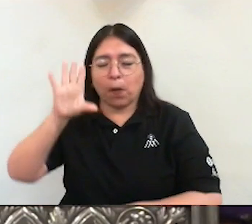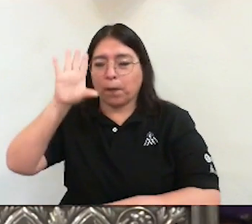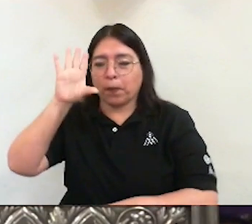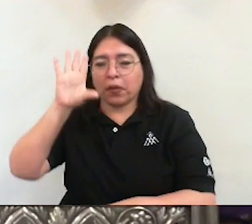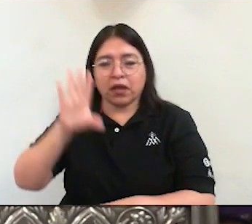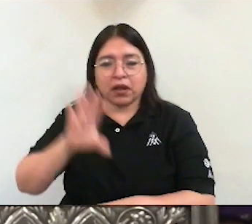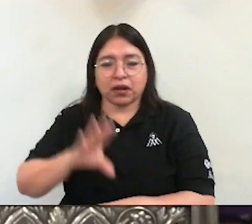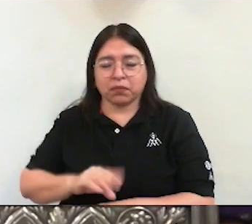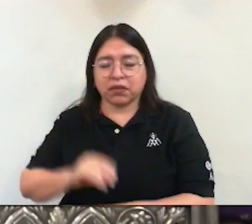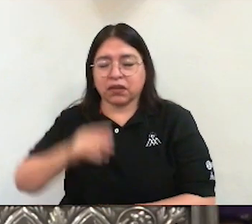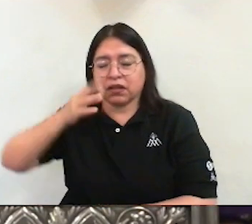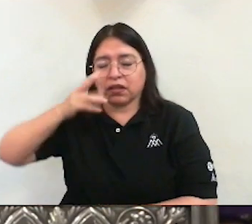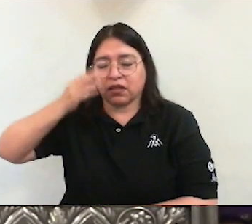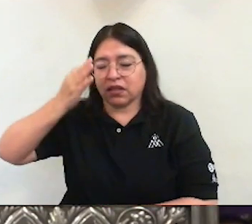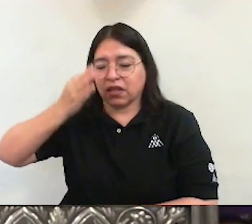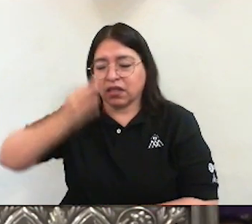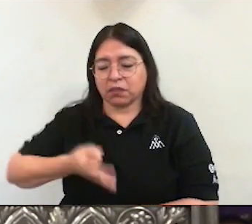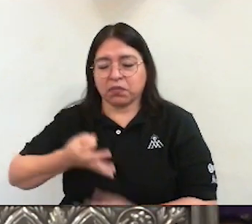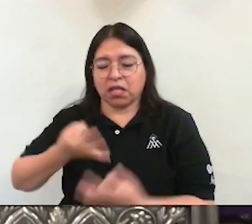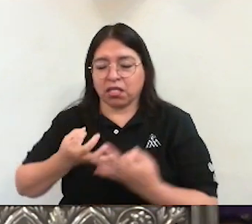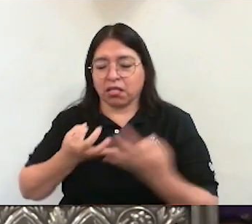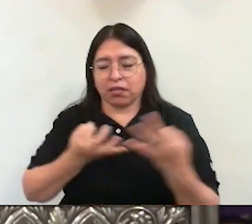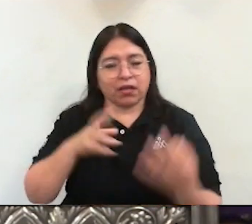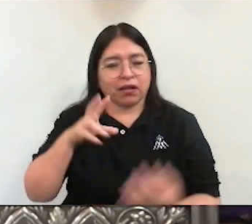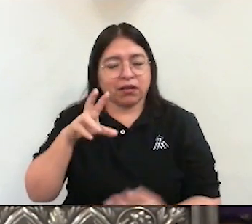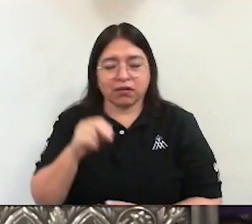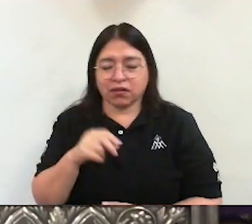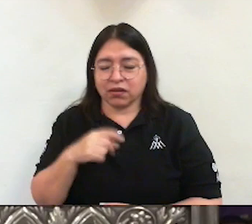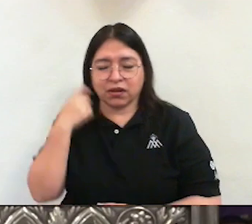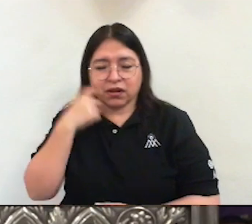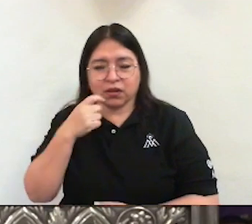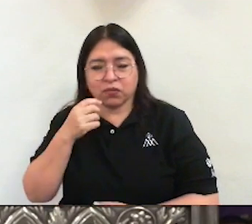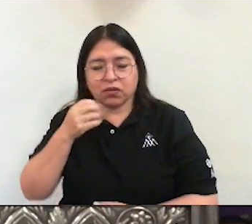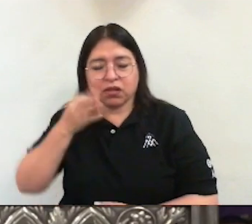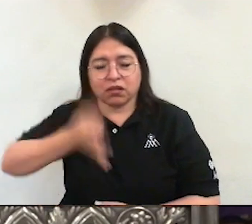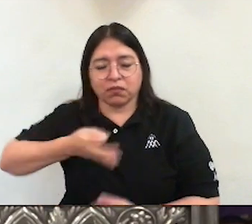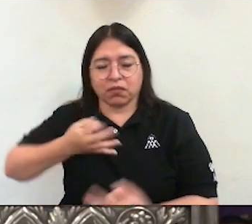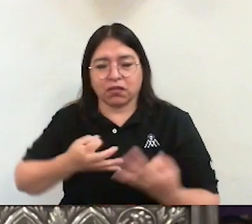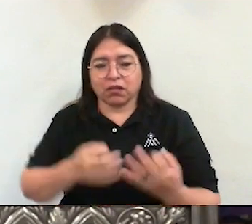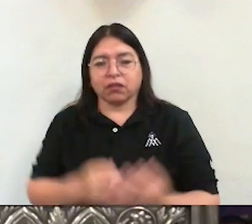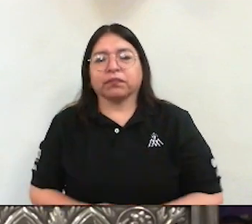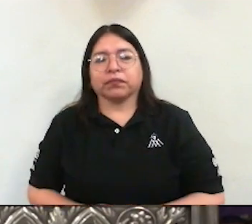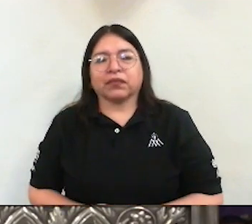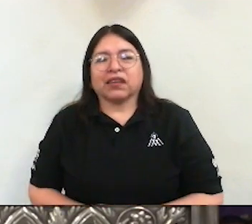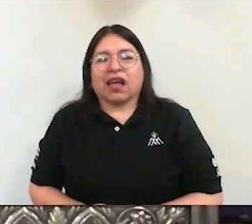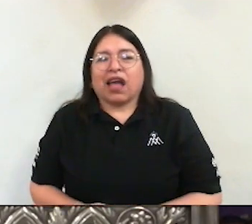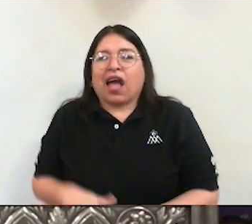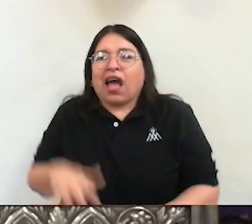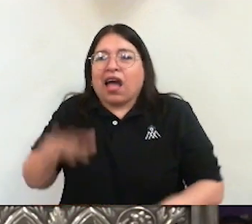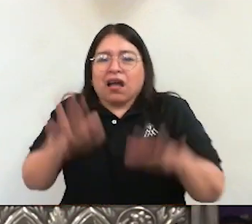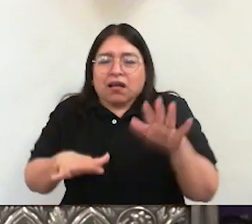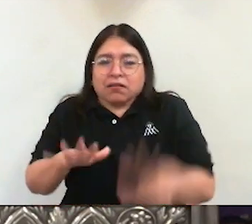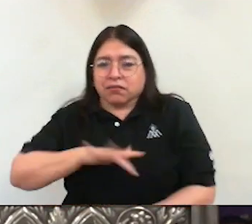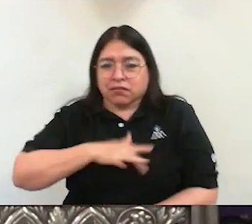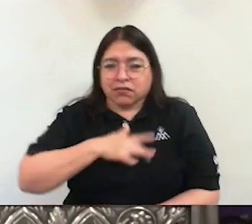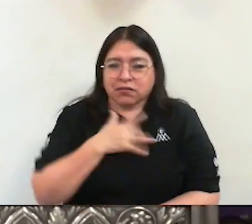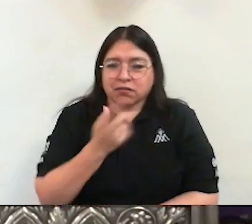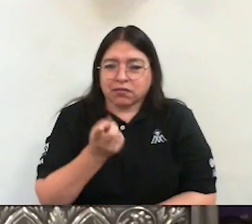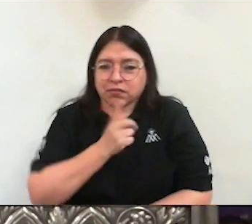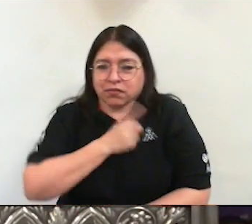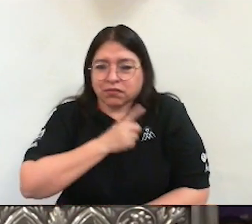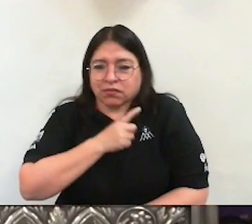tentación. Pensar que está uno solo. Pensar que los problemas